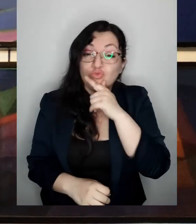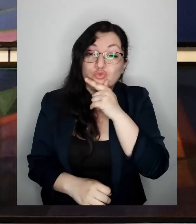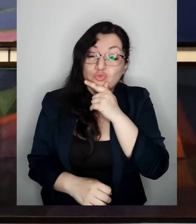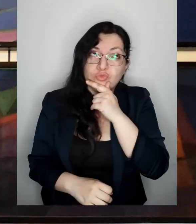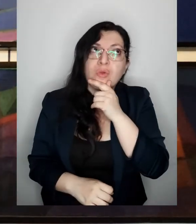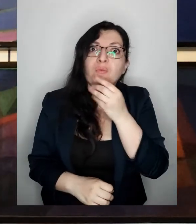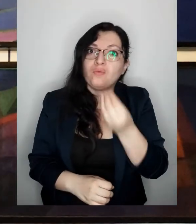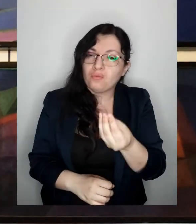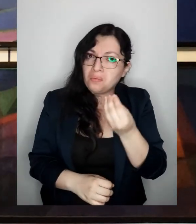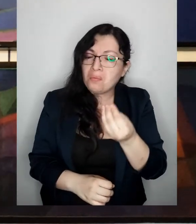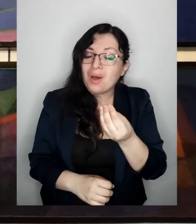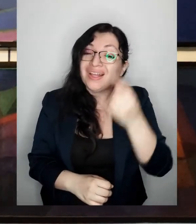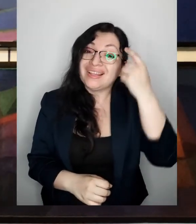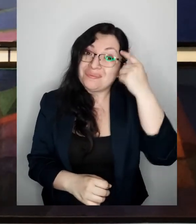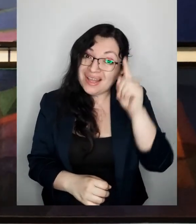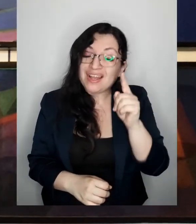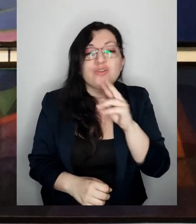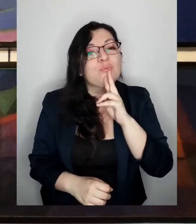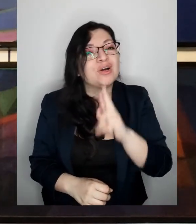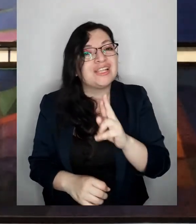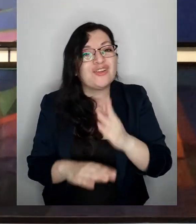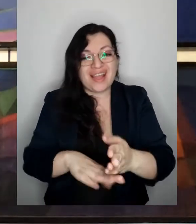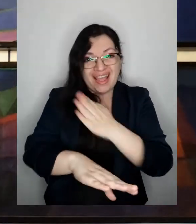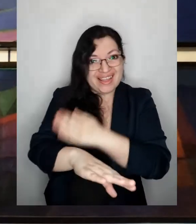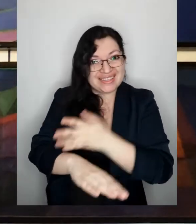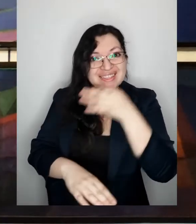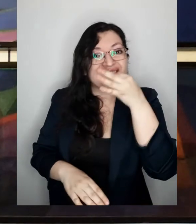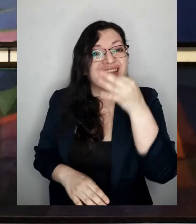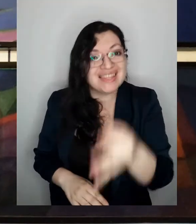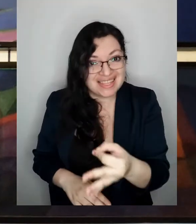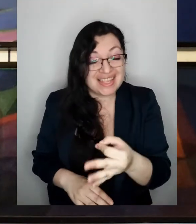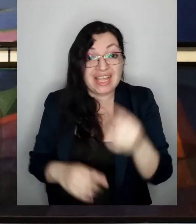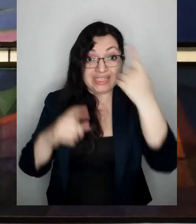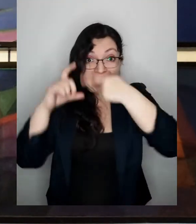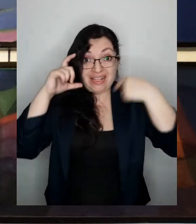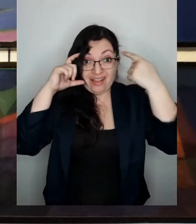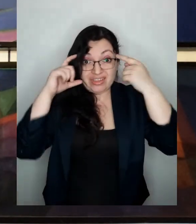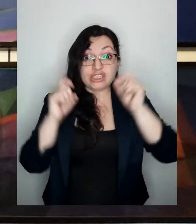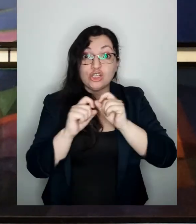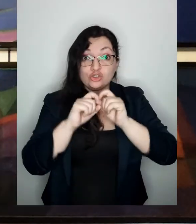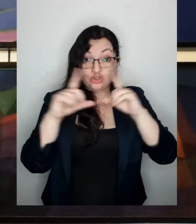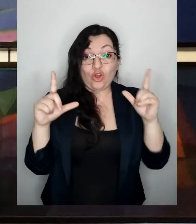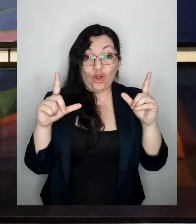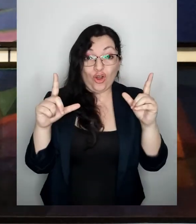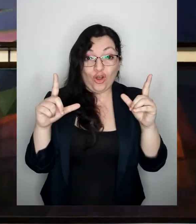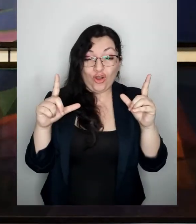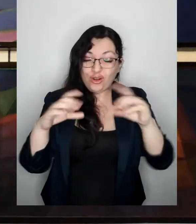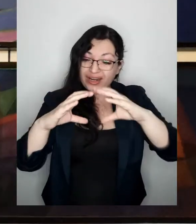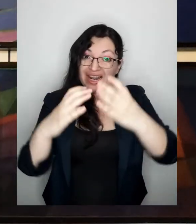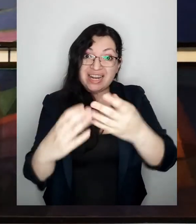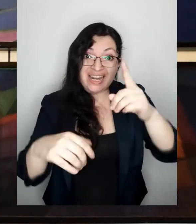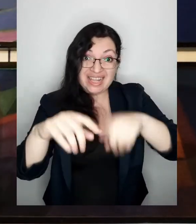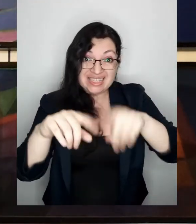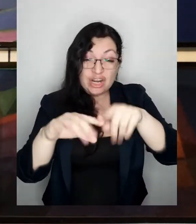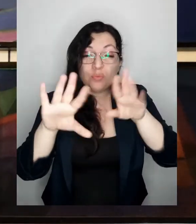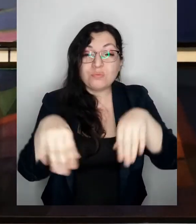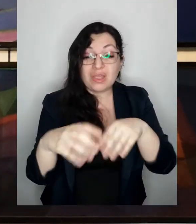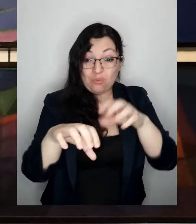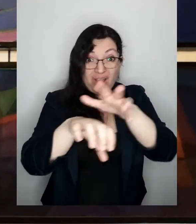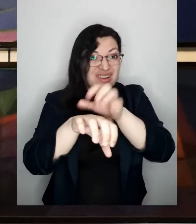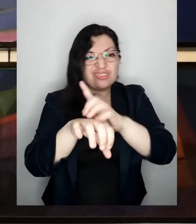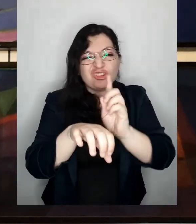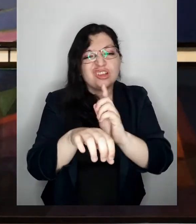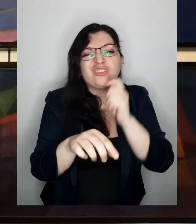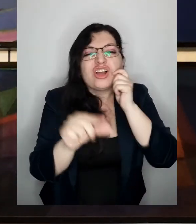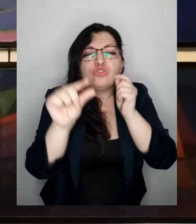respuesta tiene que ver con lo que te dije al principio si tu cabeza fuese el sol la tierra no sería como la naranja sería